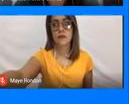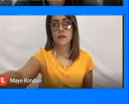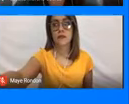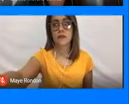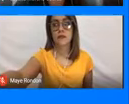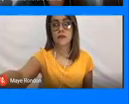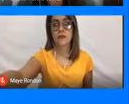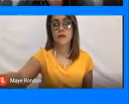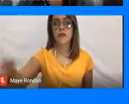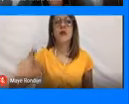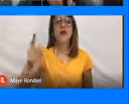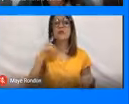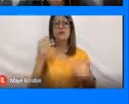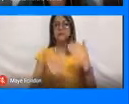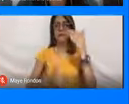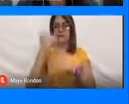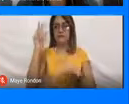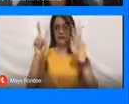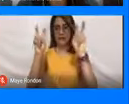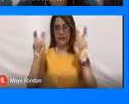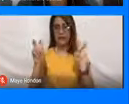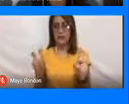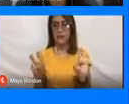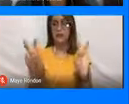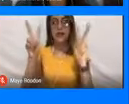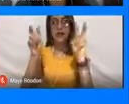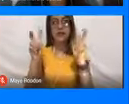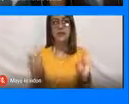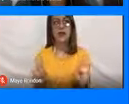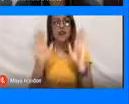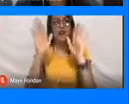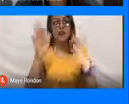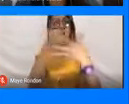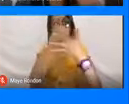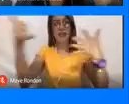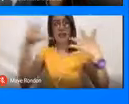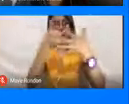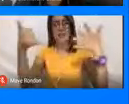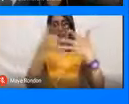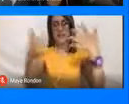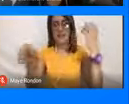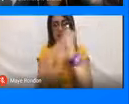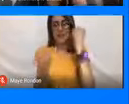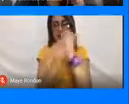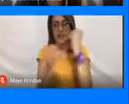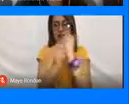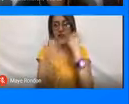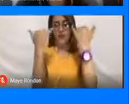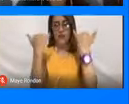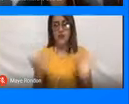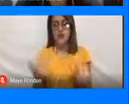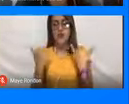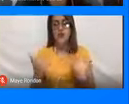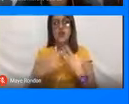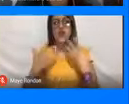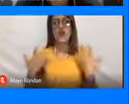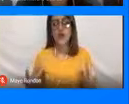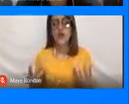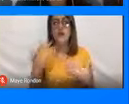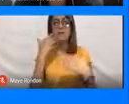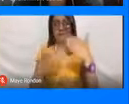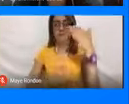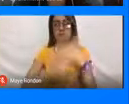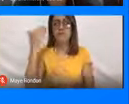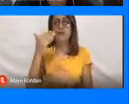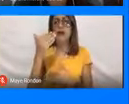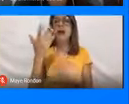Bueno, vamos a iniciar con estos temas. Estos van a ser como las líneas de trabajo que vamos a desarrollar el día de hoy. Entonces vamos a iniciar